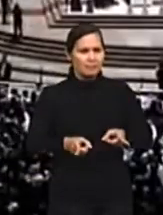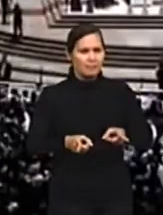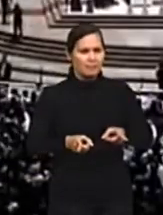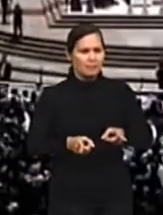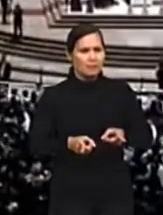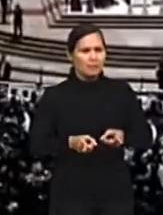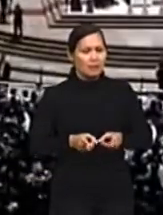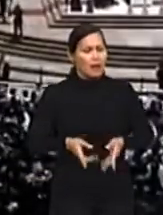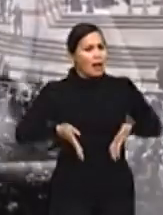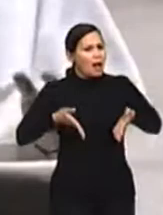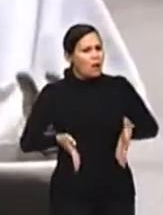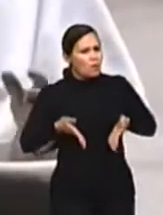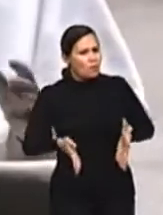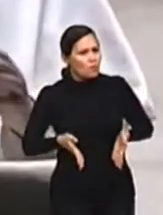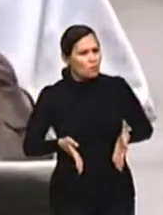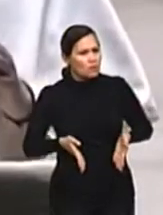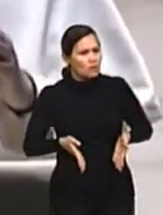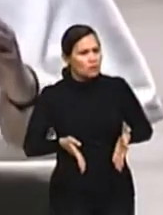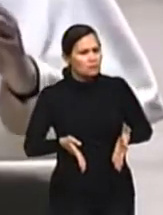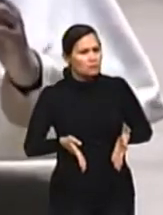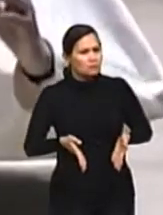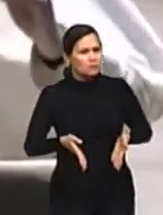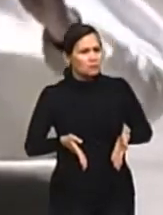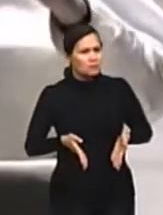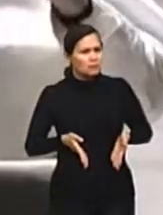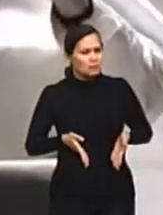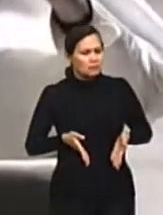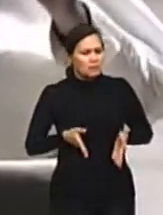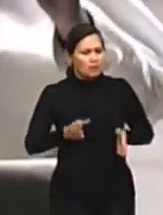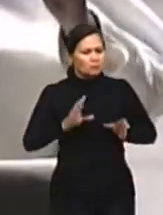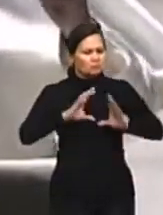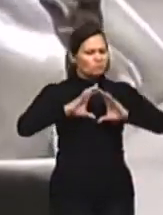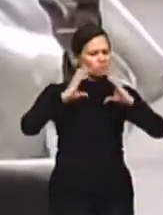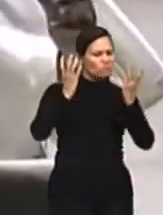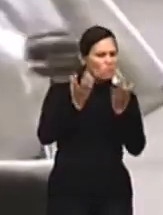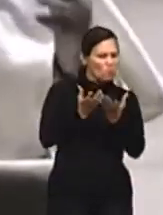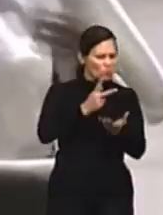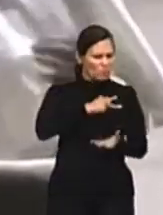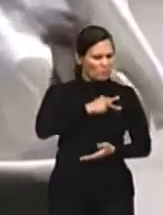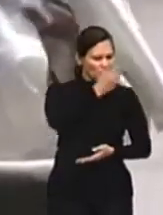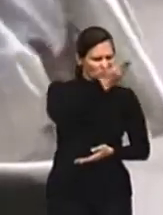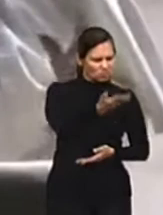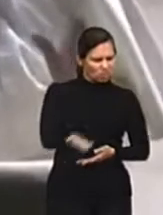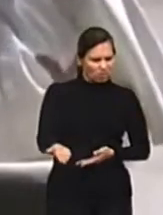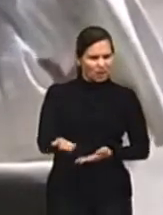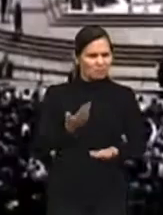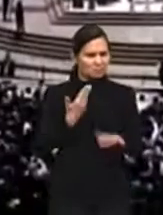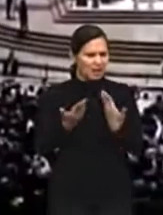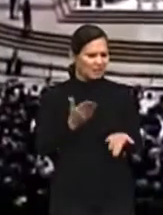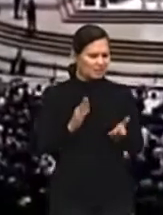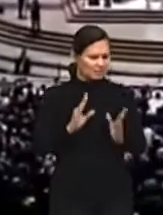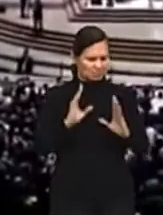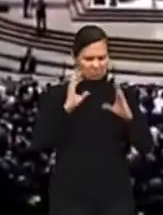En este momento, esta civilización mundial se pasó de rosca.